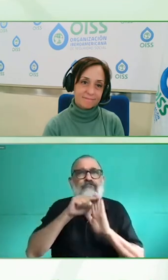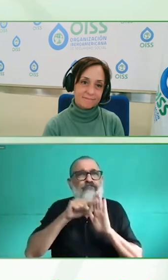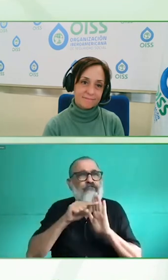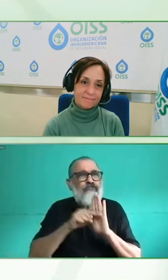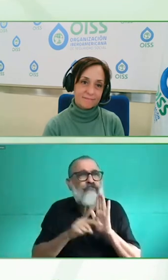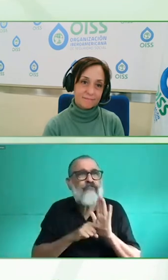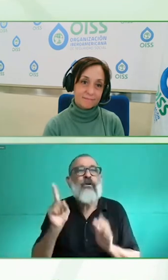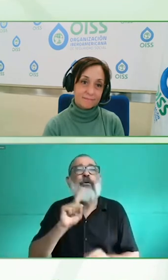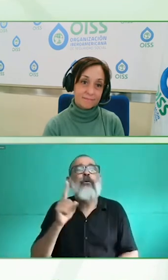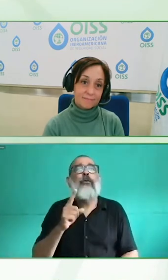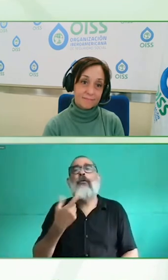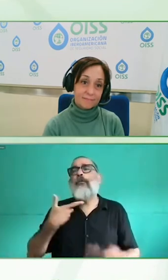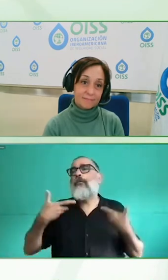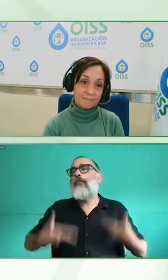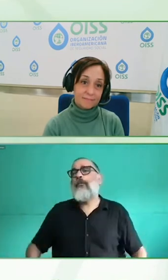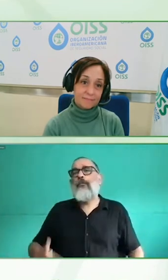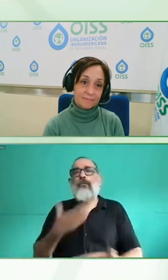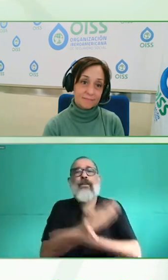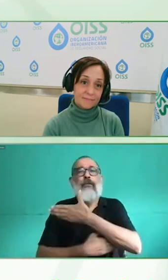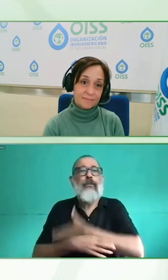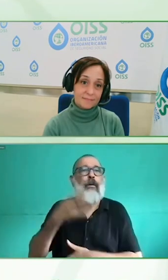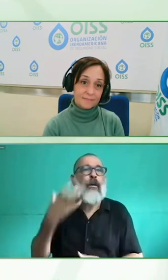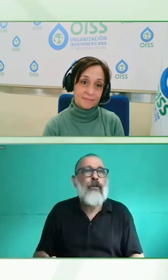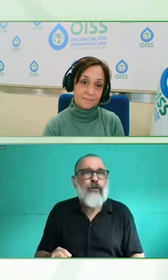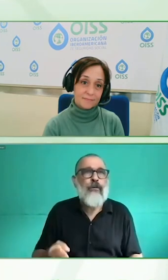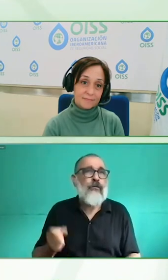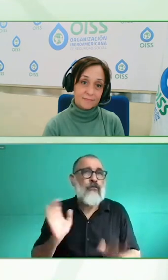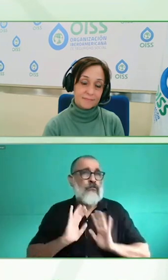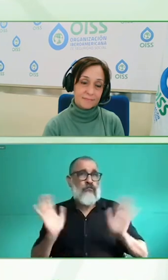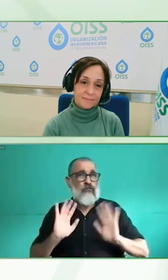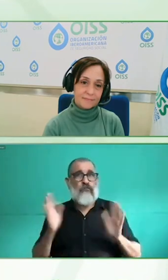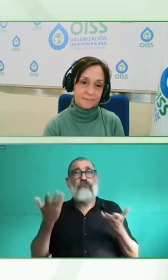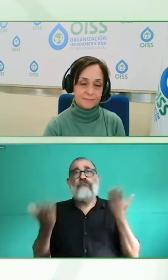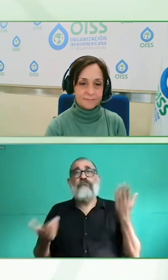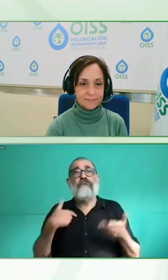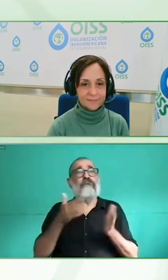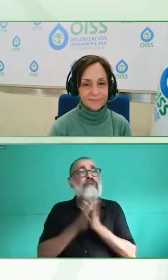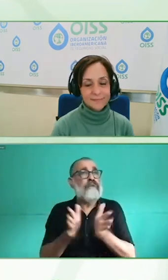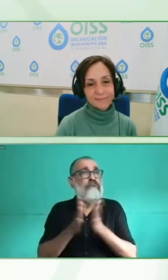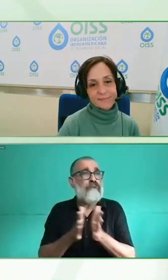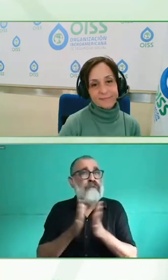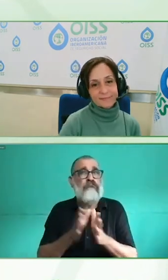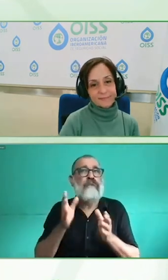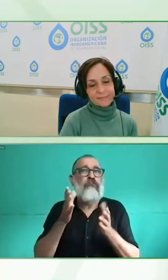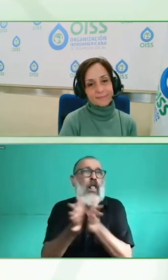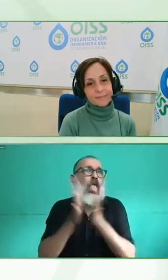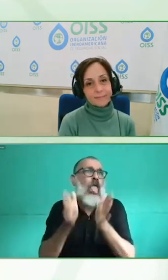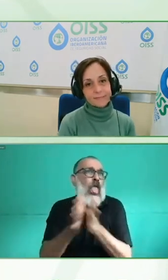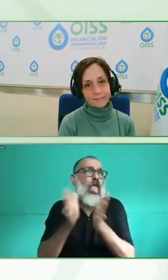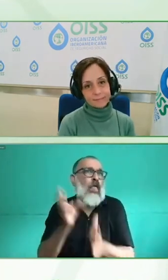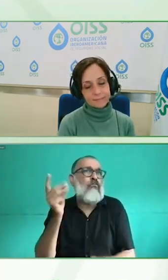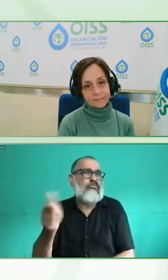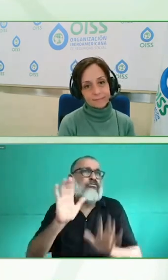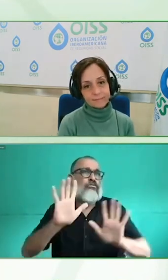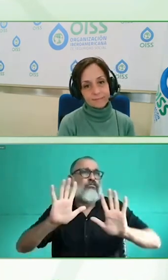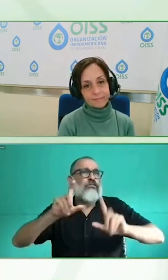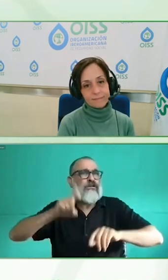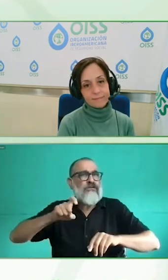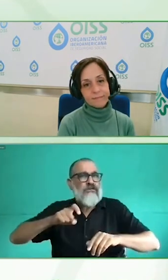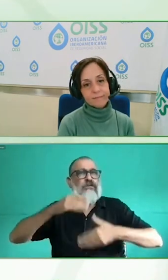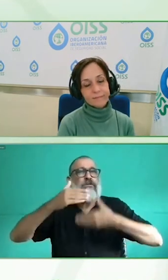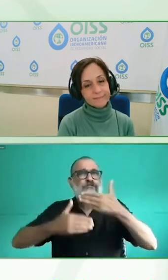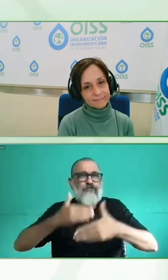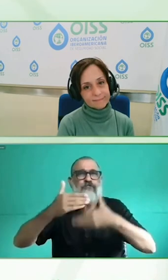dices, soy la misma persona que se está probando la ropa que el de delante. O sea, entonces, tampoco nos volvamos todos con tanto miedo y tanta barrera